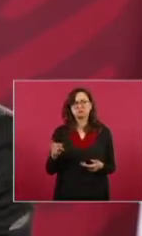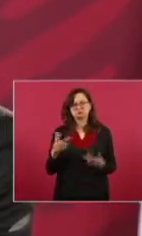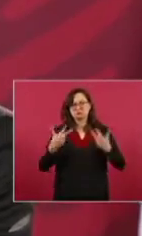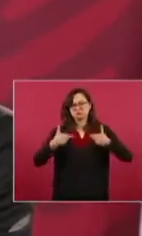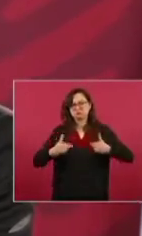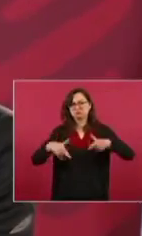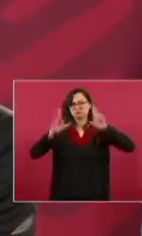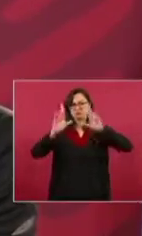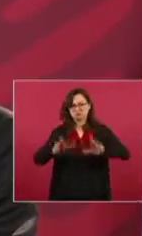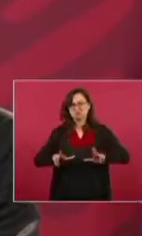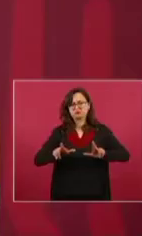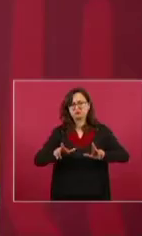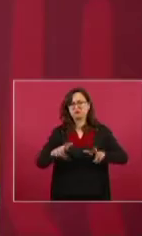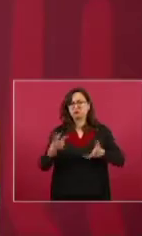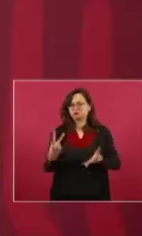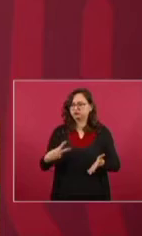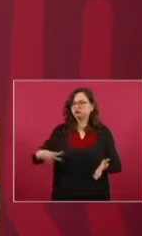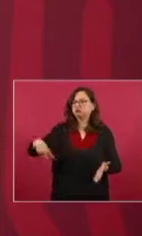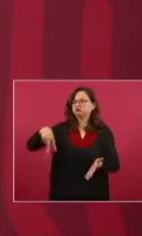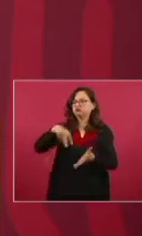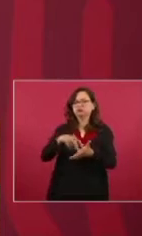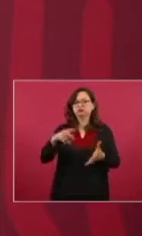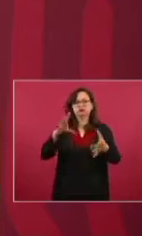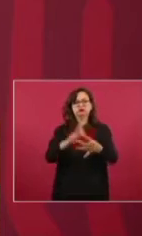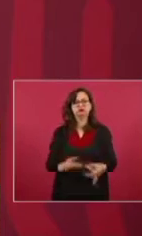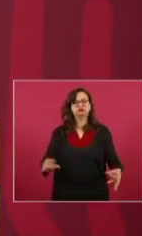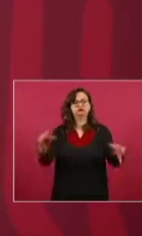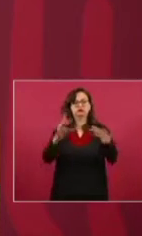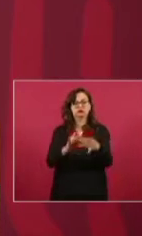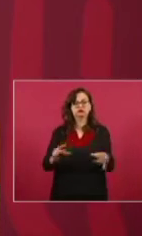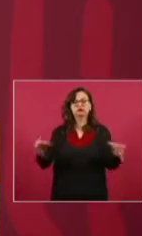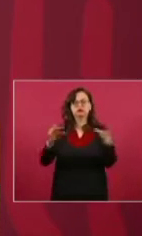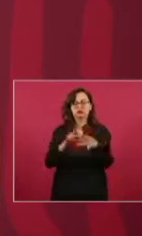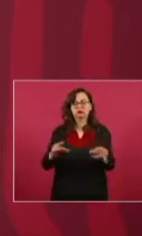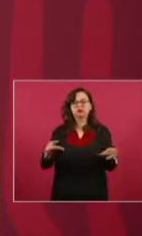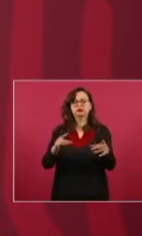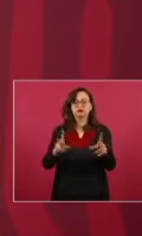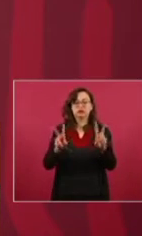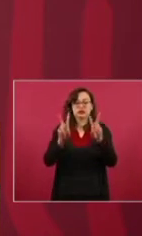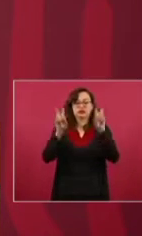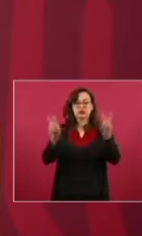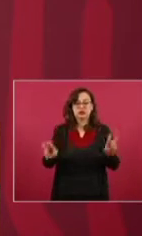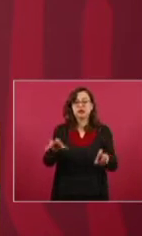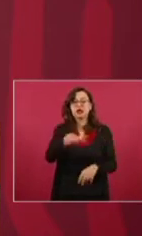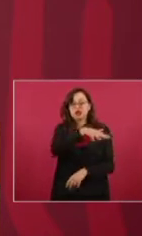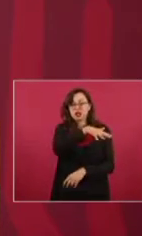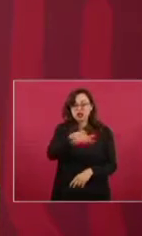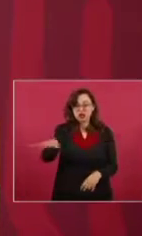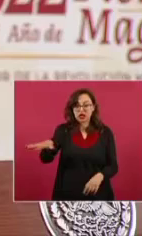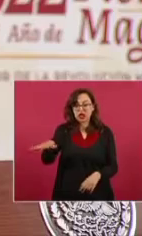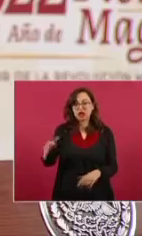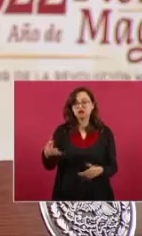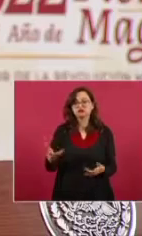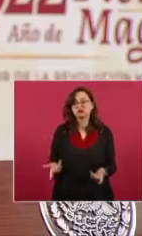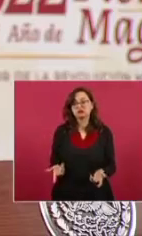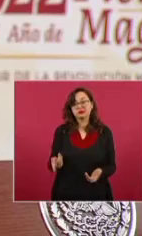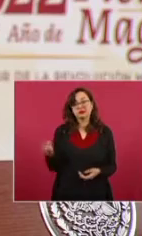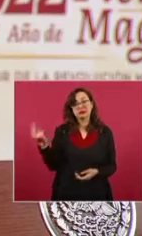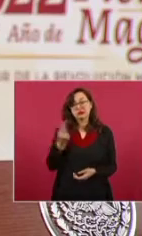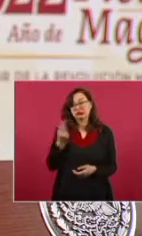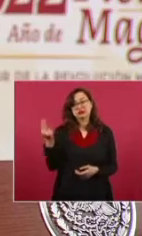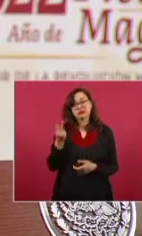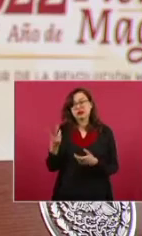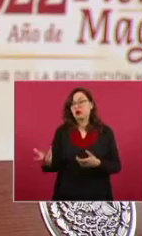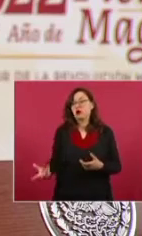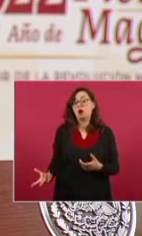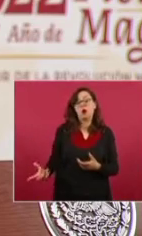en lo general, de que no se excluya a nadie,